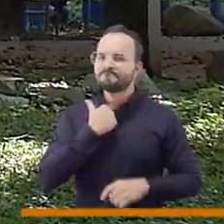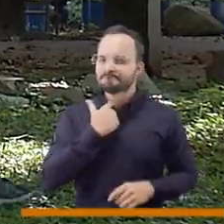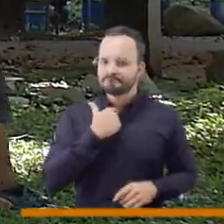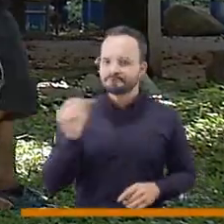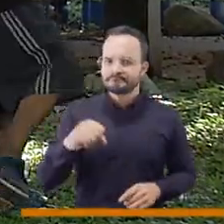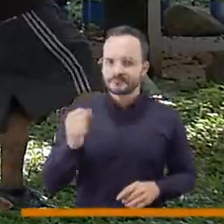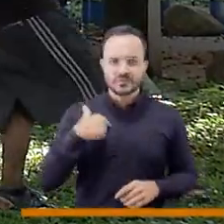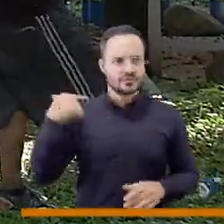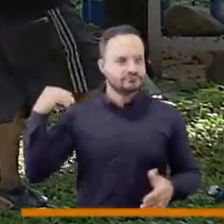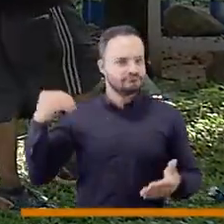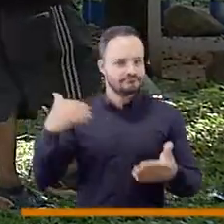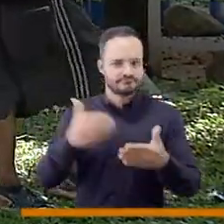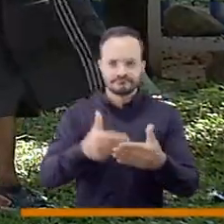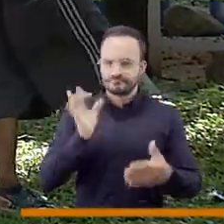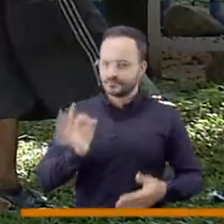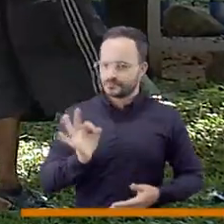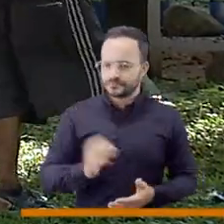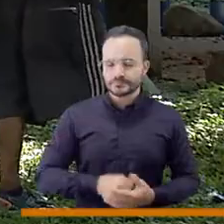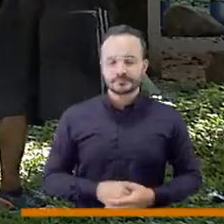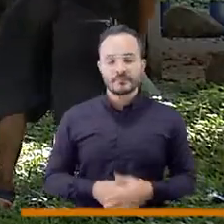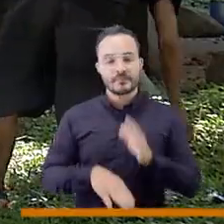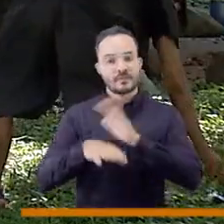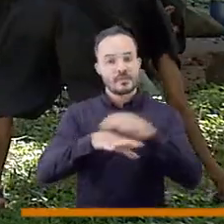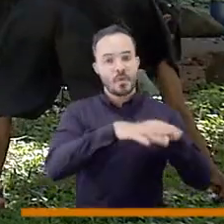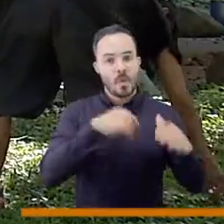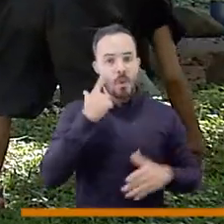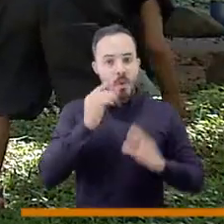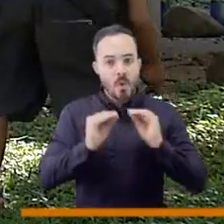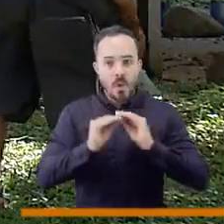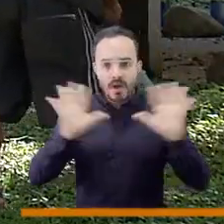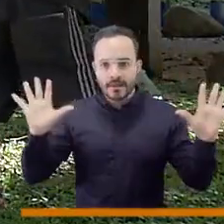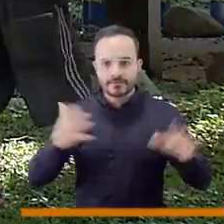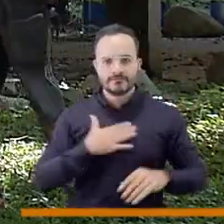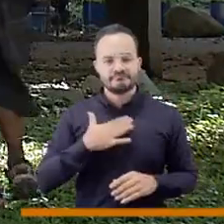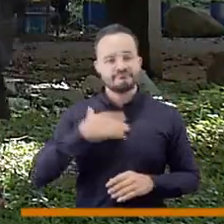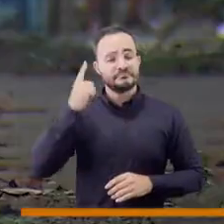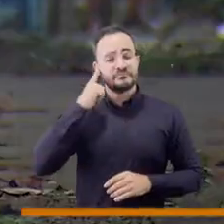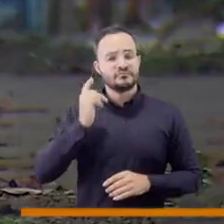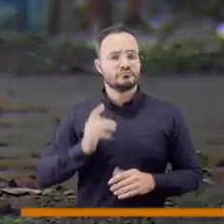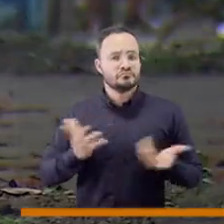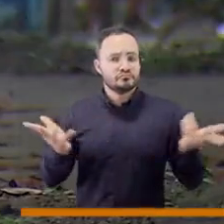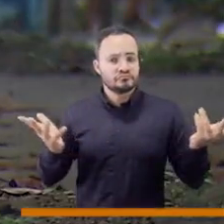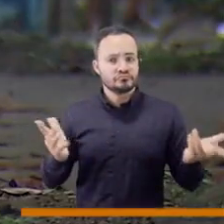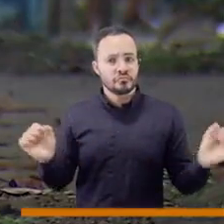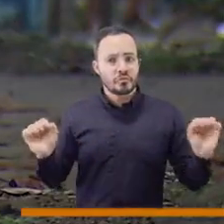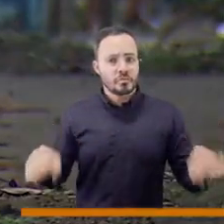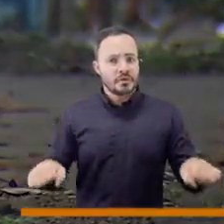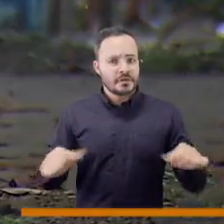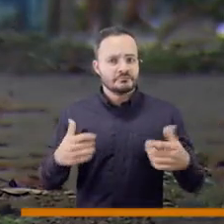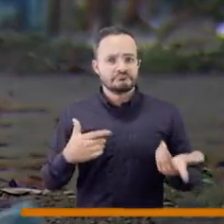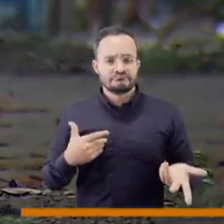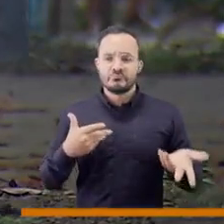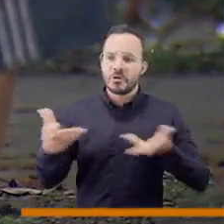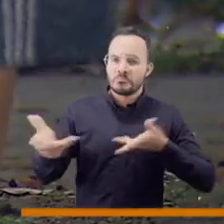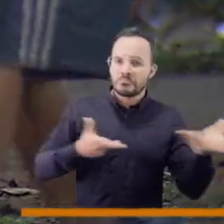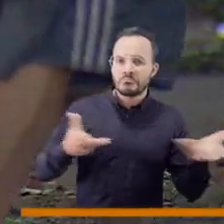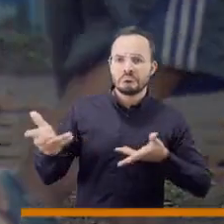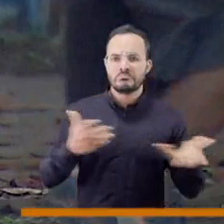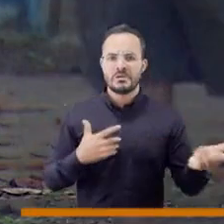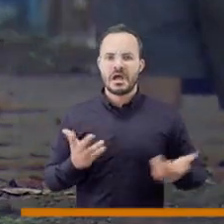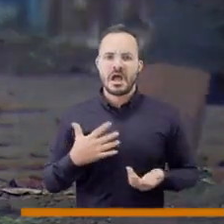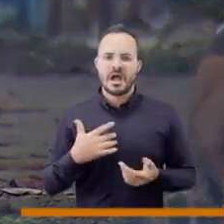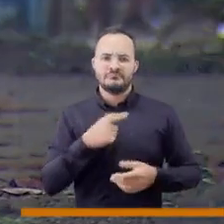y siempre la he hecho, nosotros no podemos seguir hablando en ninguna condición de que hay personas